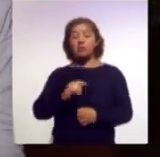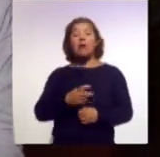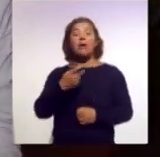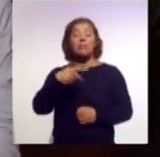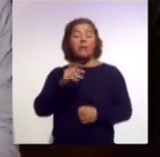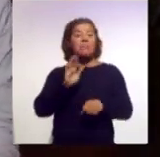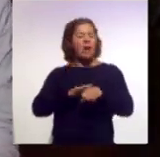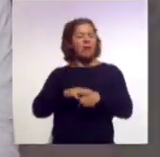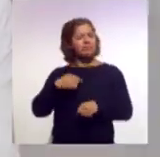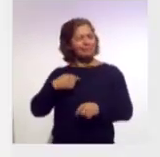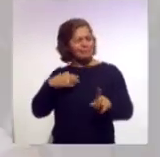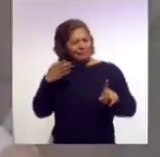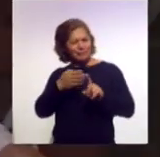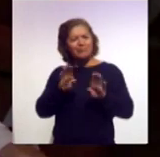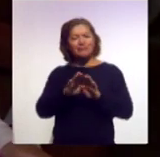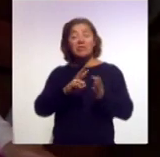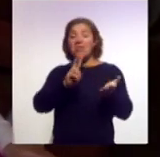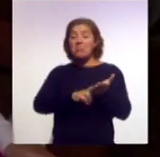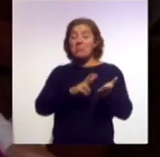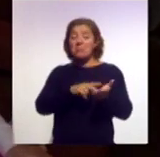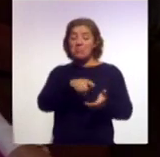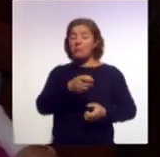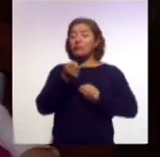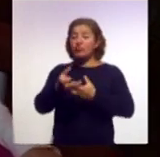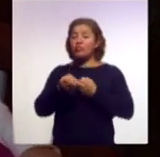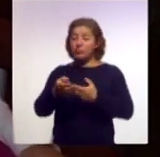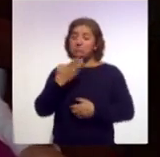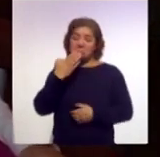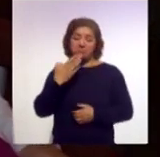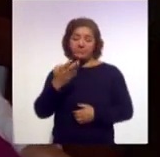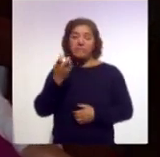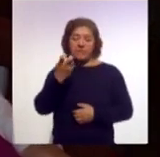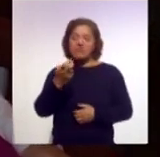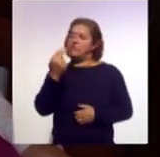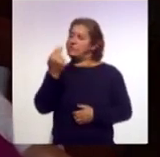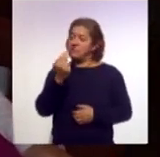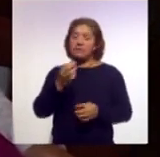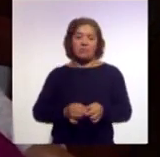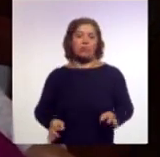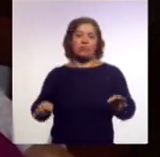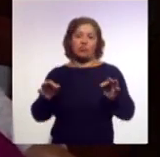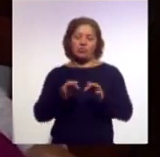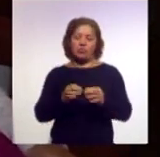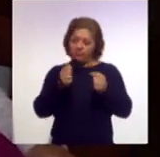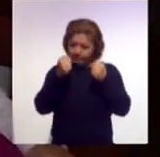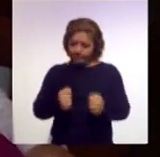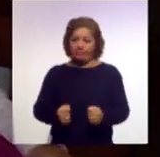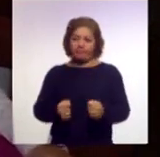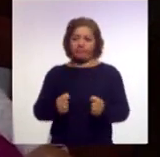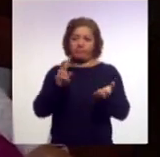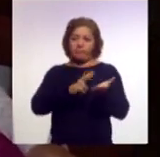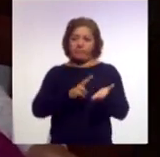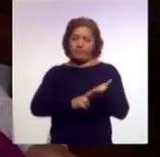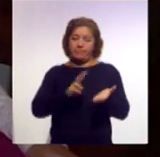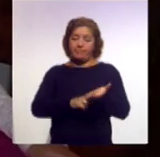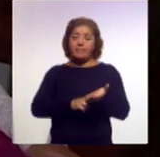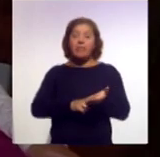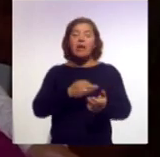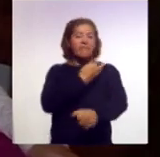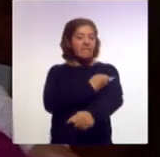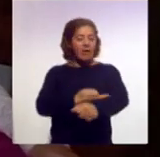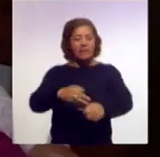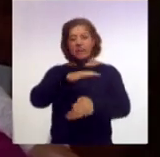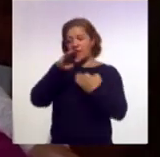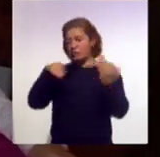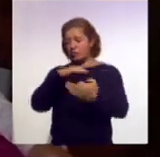valores me llamó más la atención. Entonces es importante mantener firmes esos valores en general en el entorno familiar